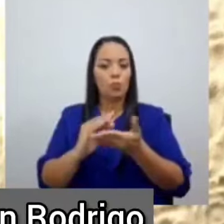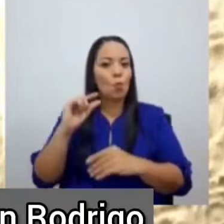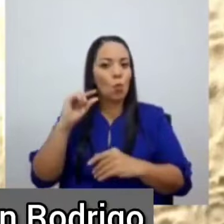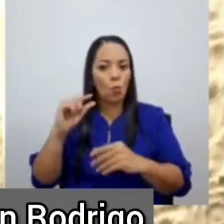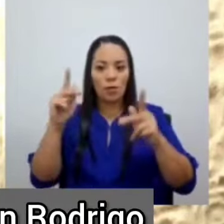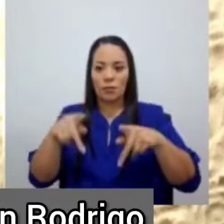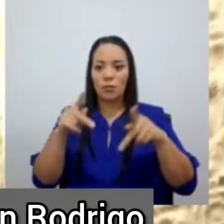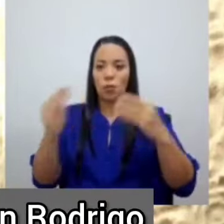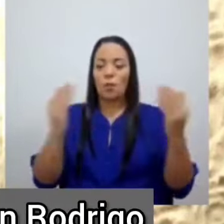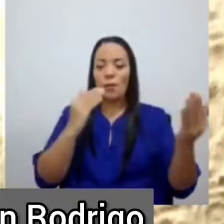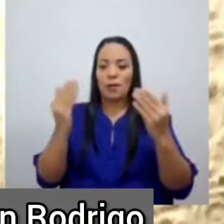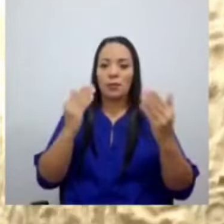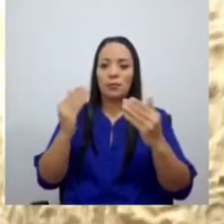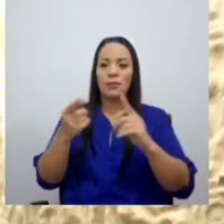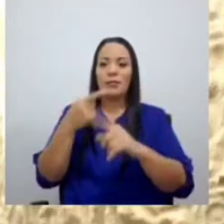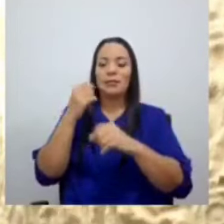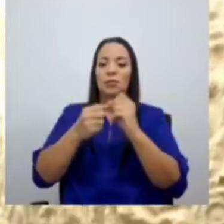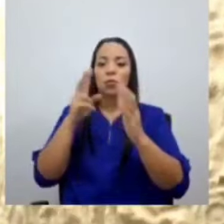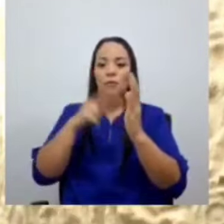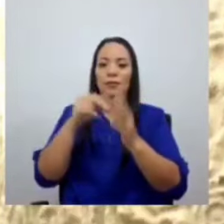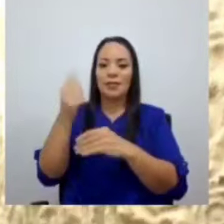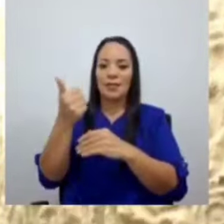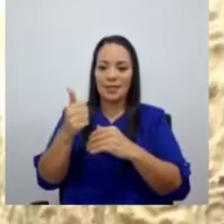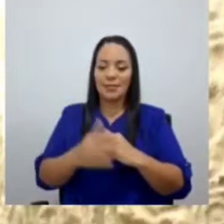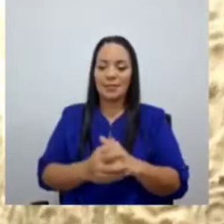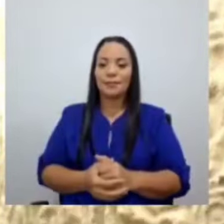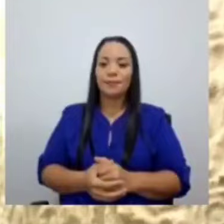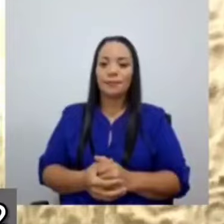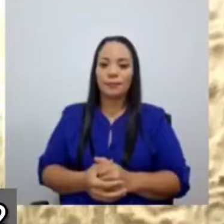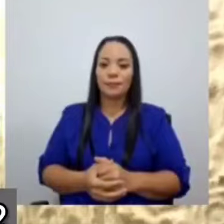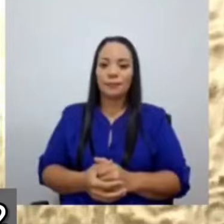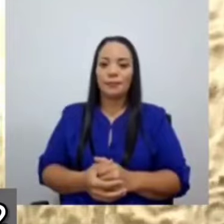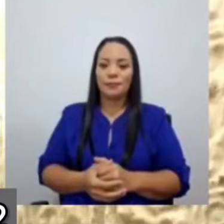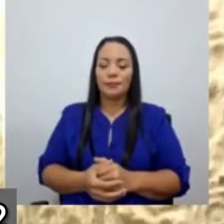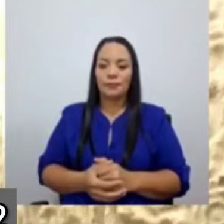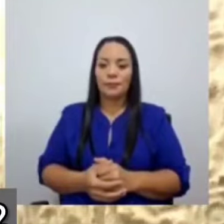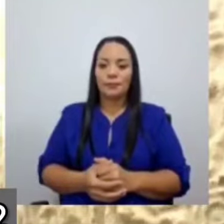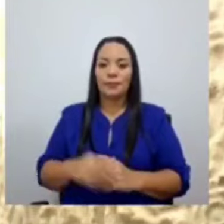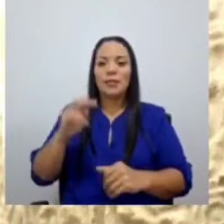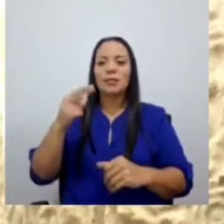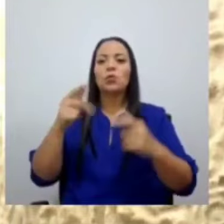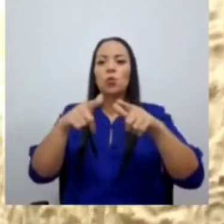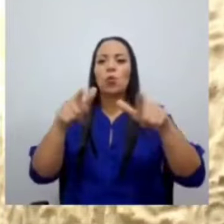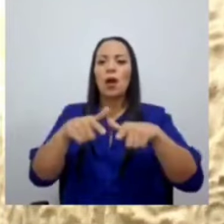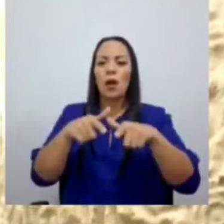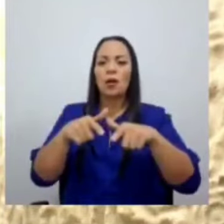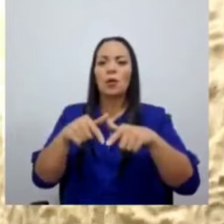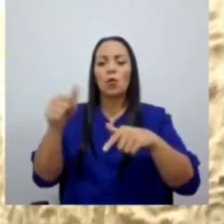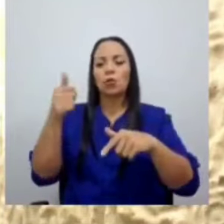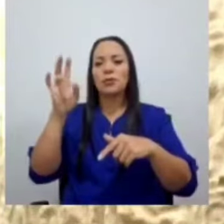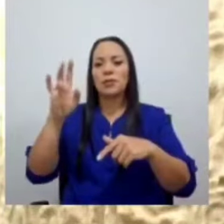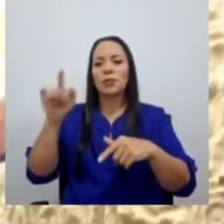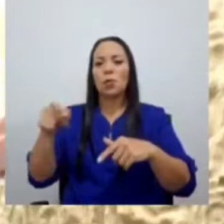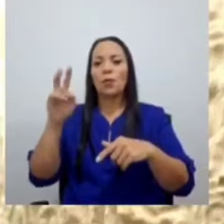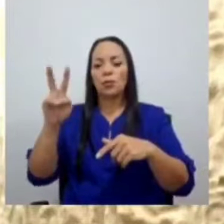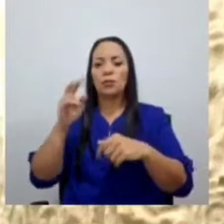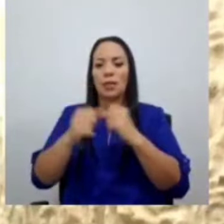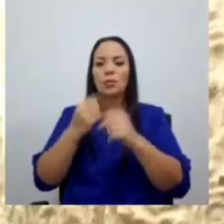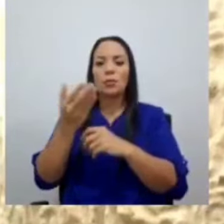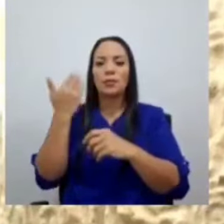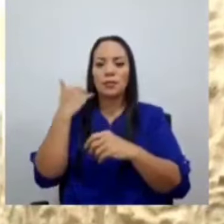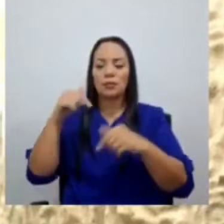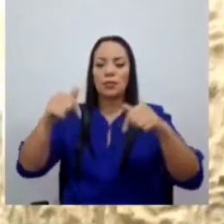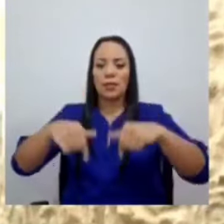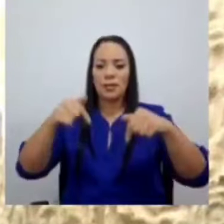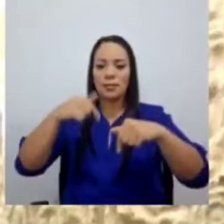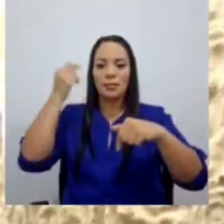empleo del año 2010, don Rodrigo, y eso solo está en segundo lugar, se encuentra en una tasa de desempleo de 7.2%, que eso fue el año pasado también en